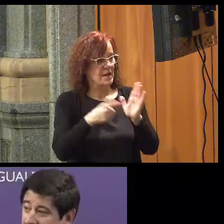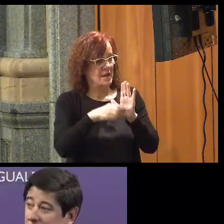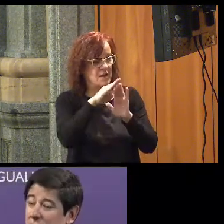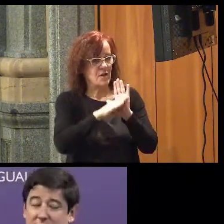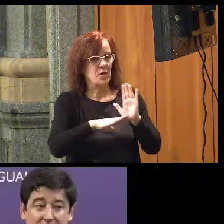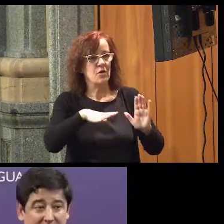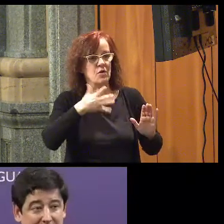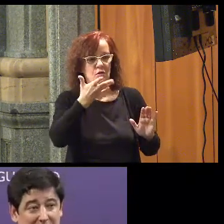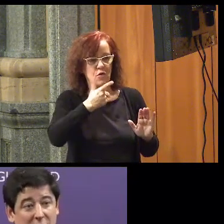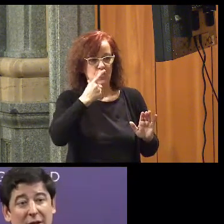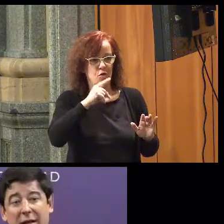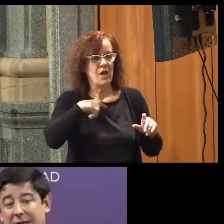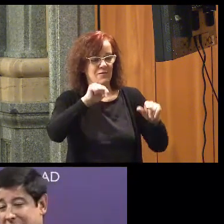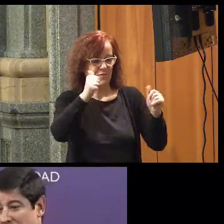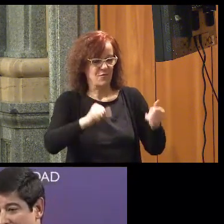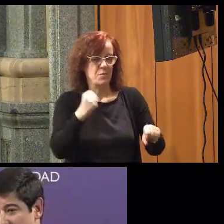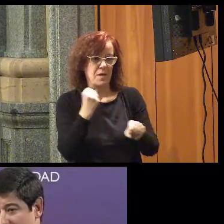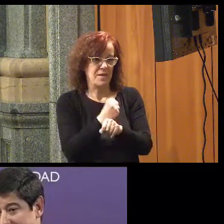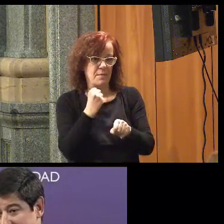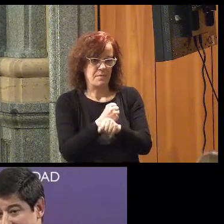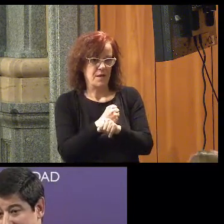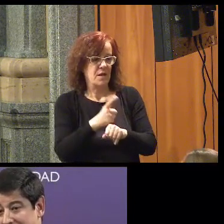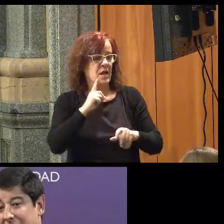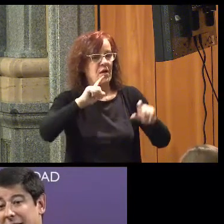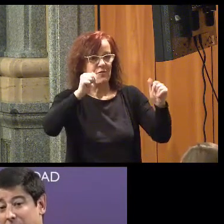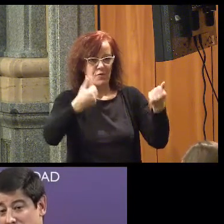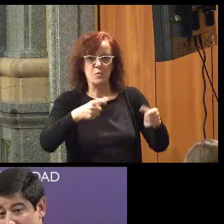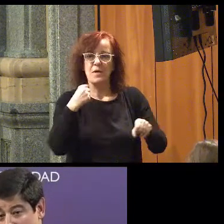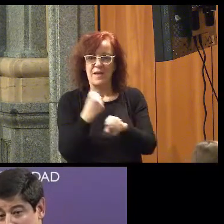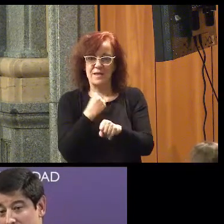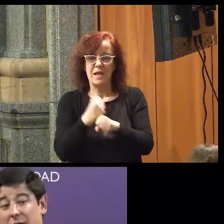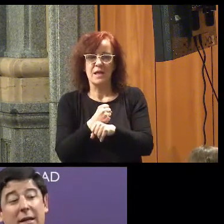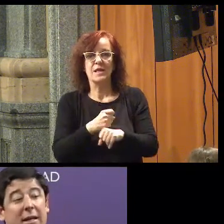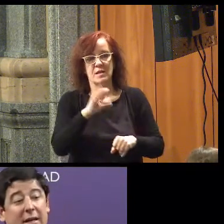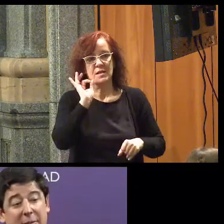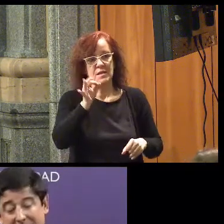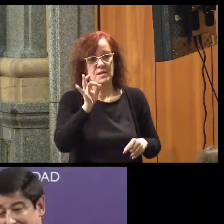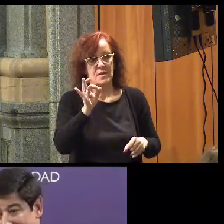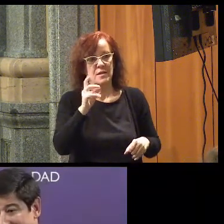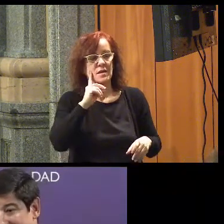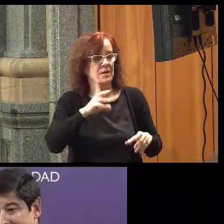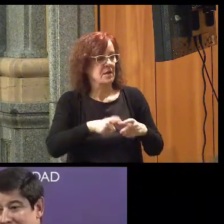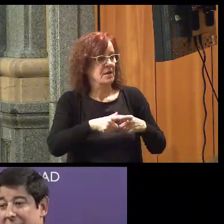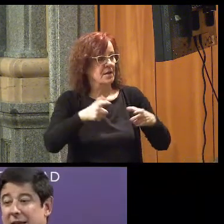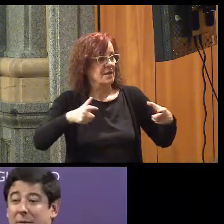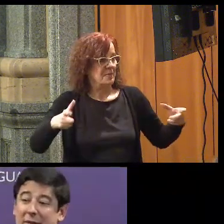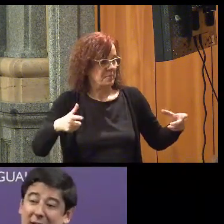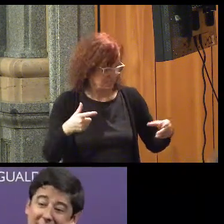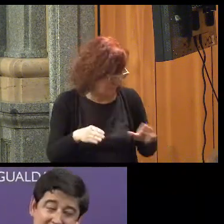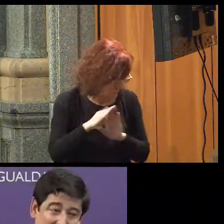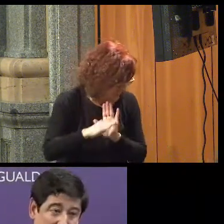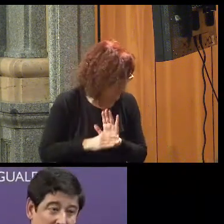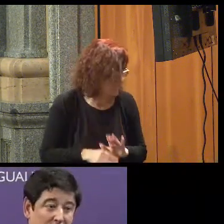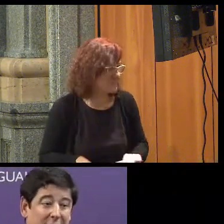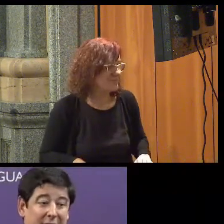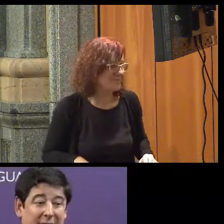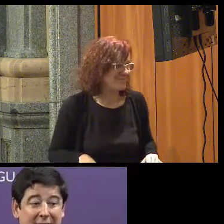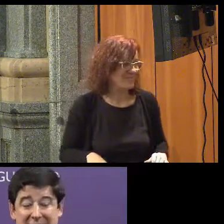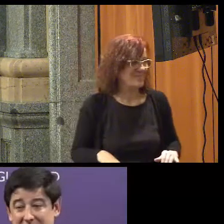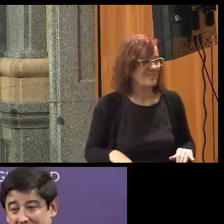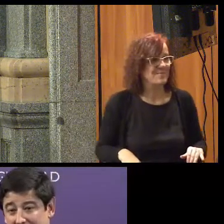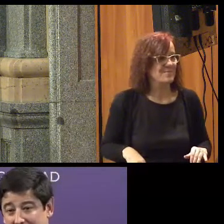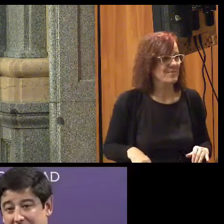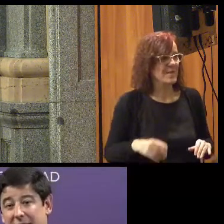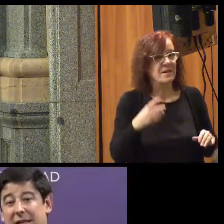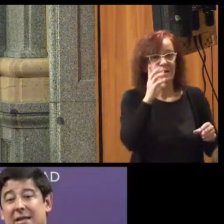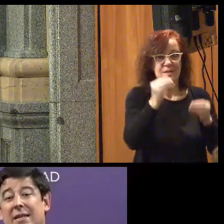esta nueva forma de empleo, esta nueva forma de trabajar y, por supuesto, implementar medidas, implementar legislación que haga